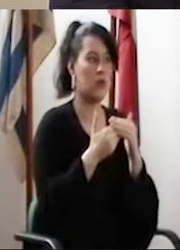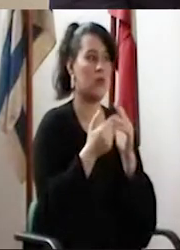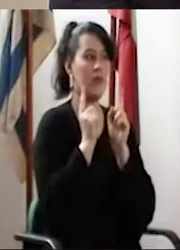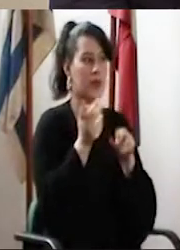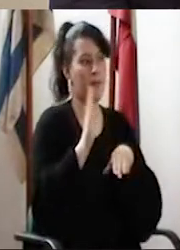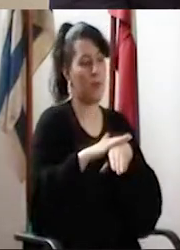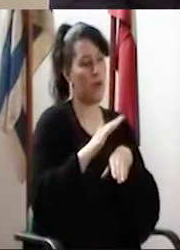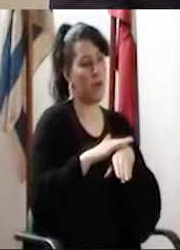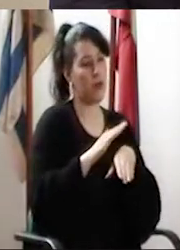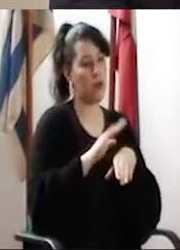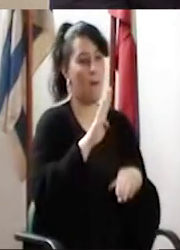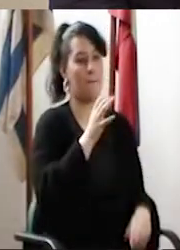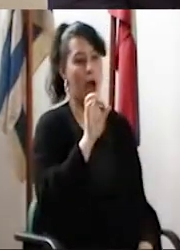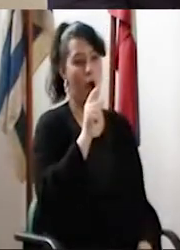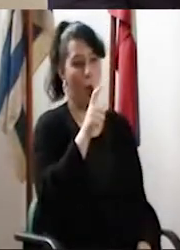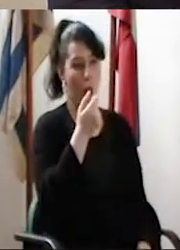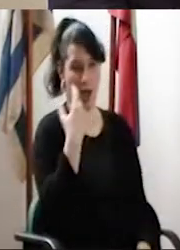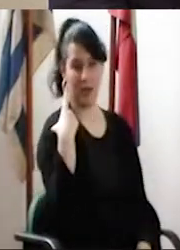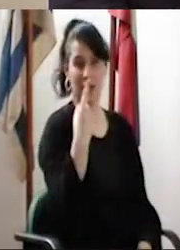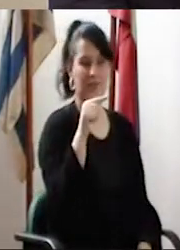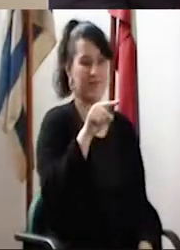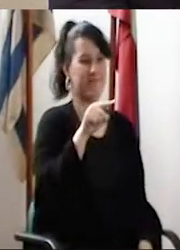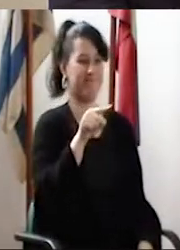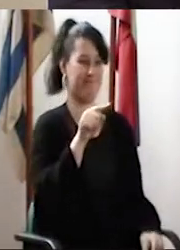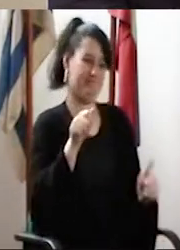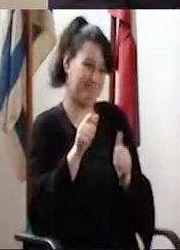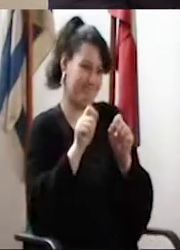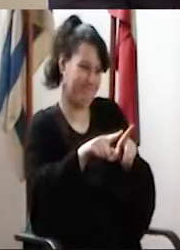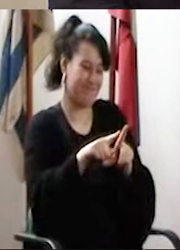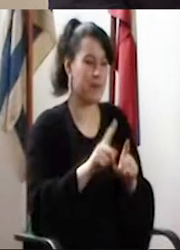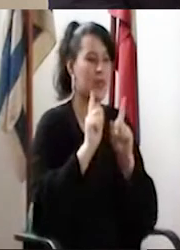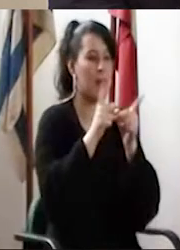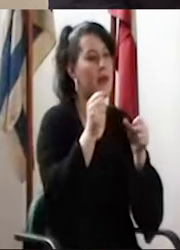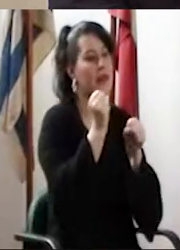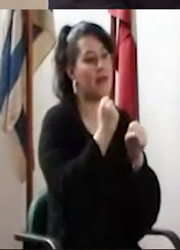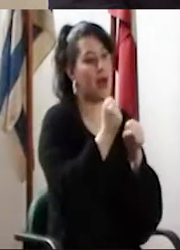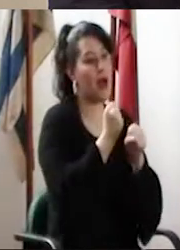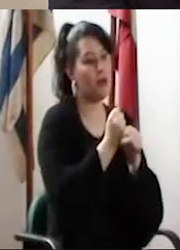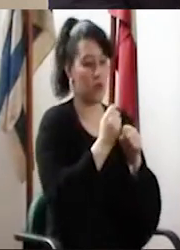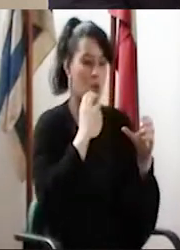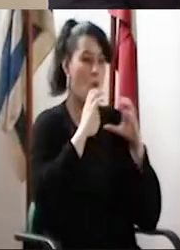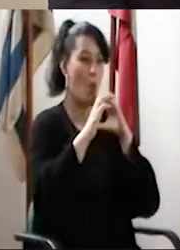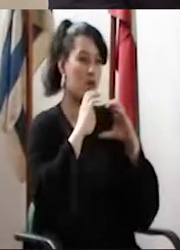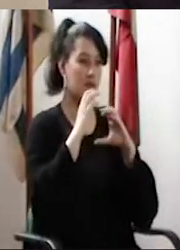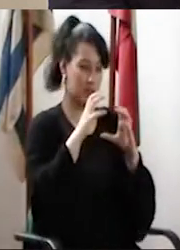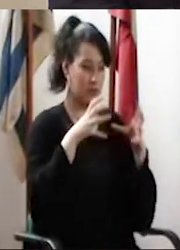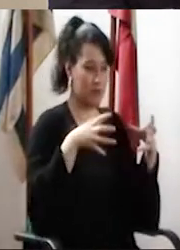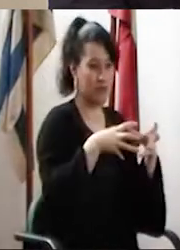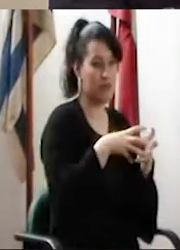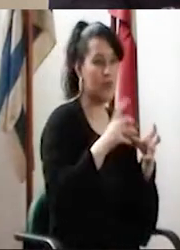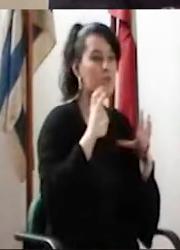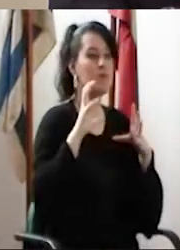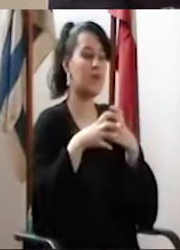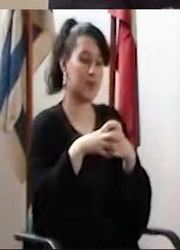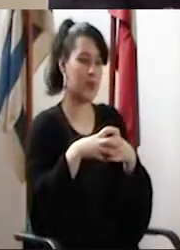se consolidó en el momento en estaba Paola la directora, hemos estado trabajando con la unidad de comunicación